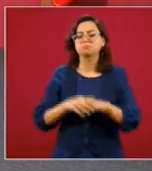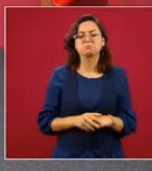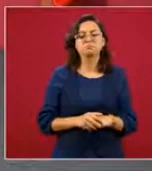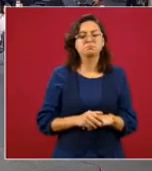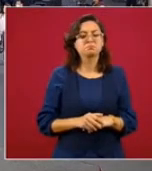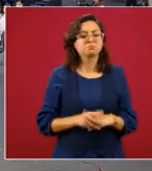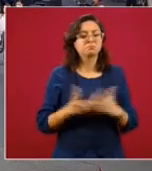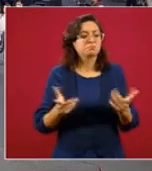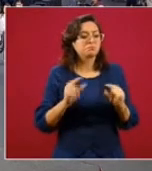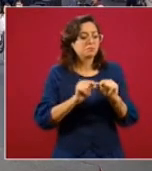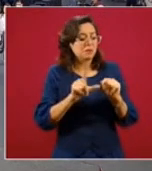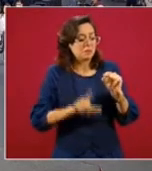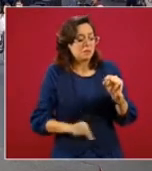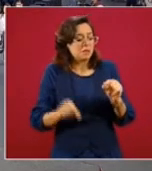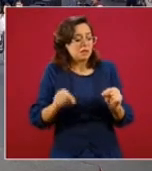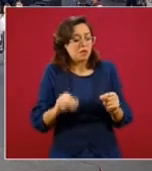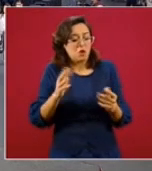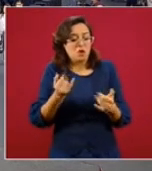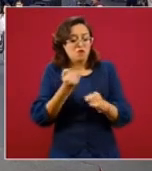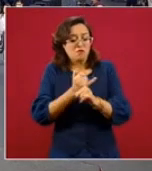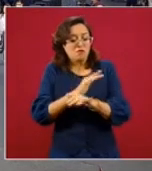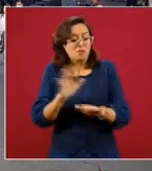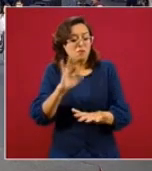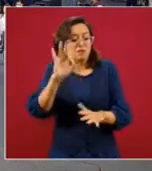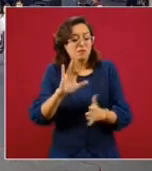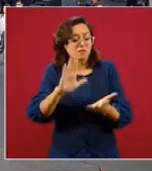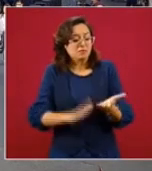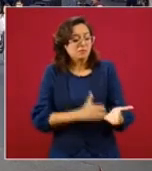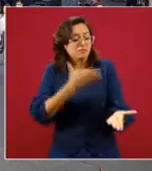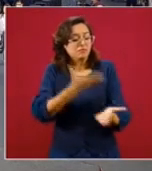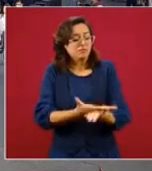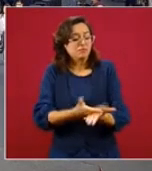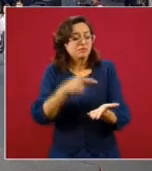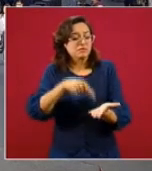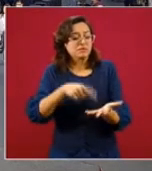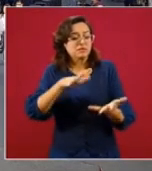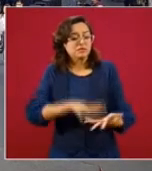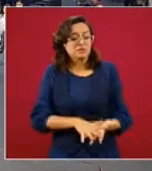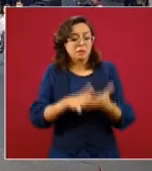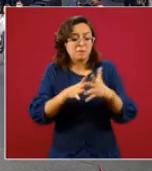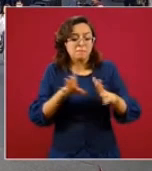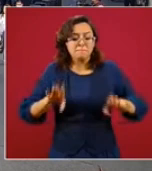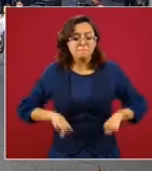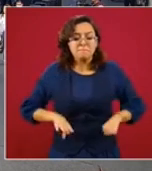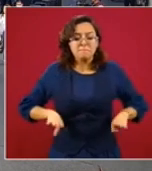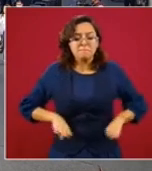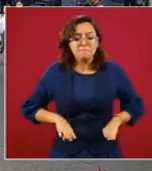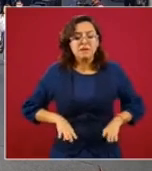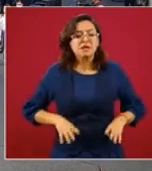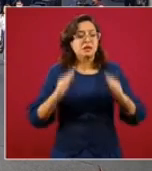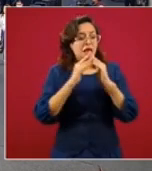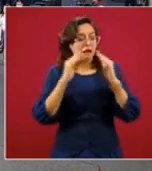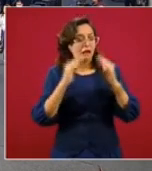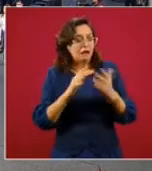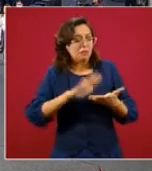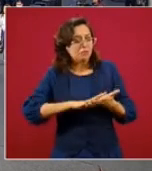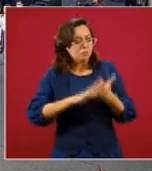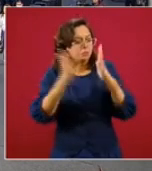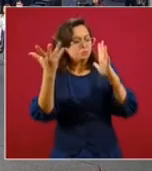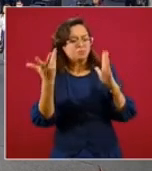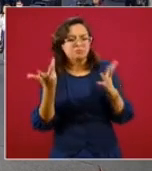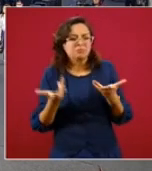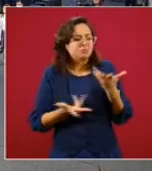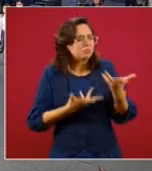de México y son datos que se refieren a la violencia de pareja, la violencia en casa. Entonces,